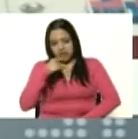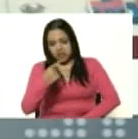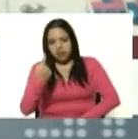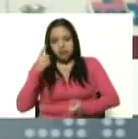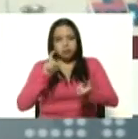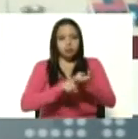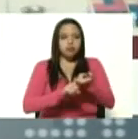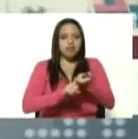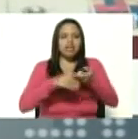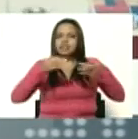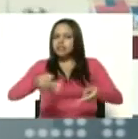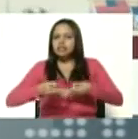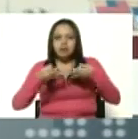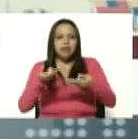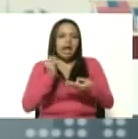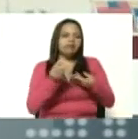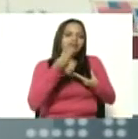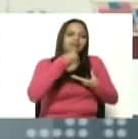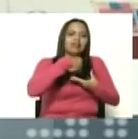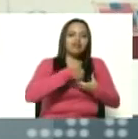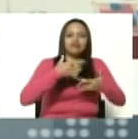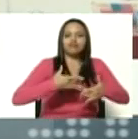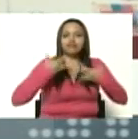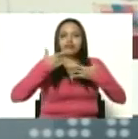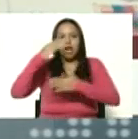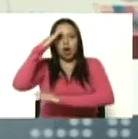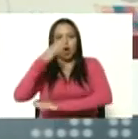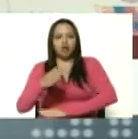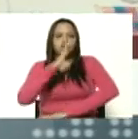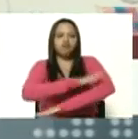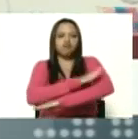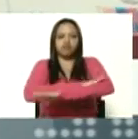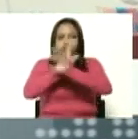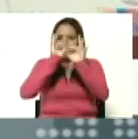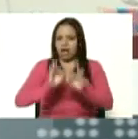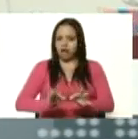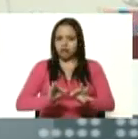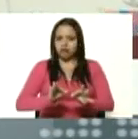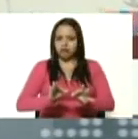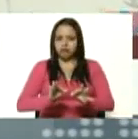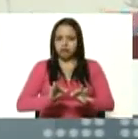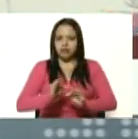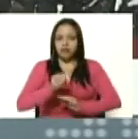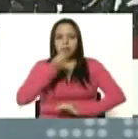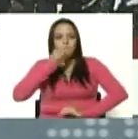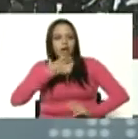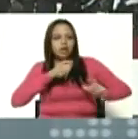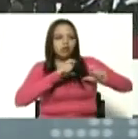siempre fue un soldado. Disciplinado. Puro de corazón.